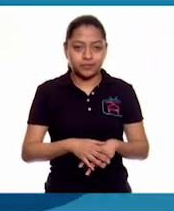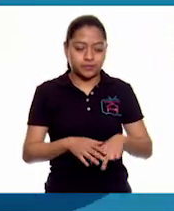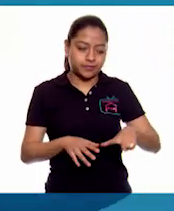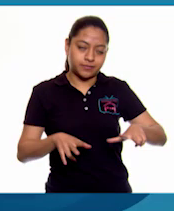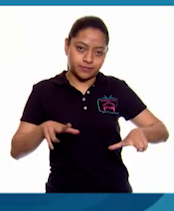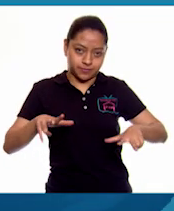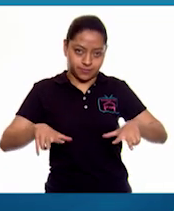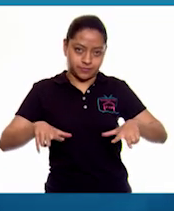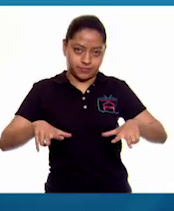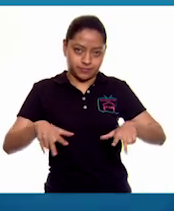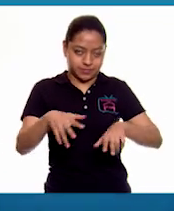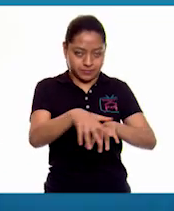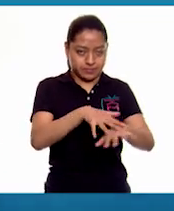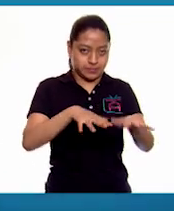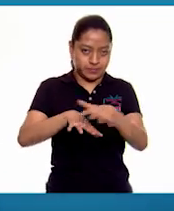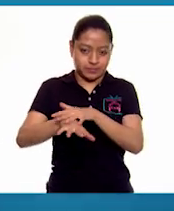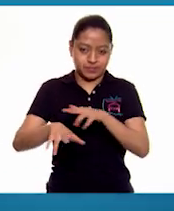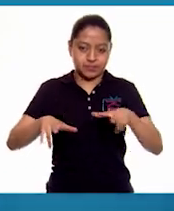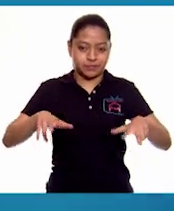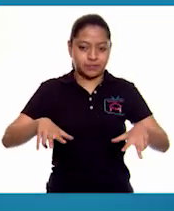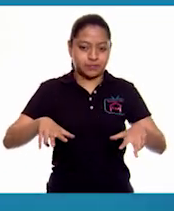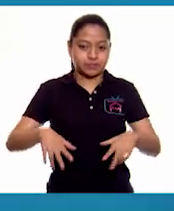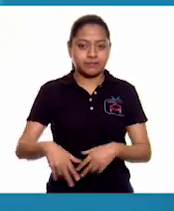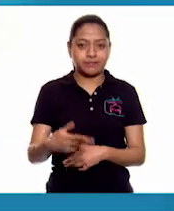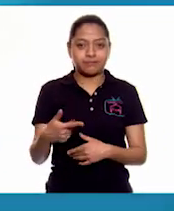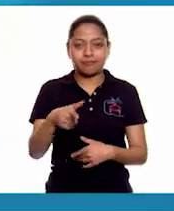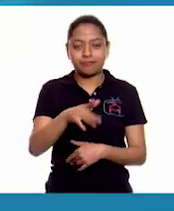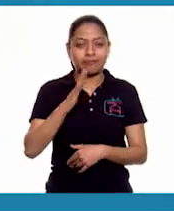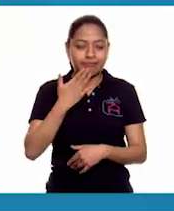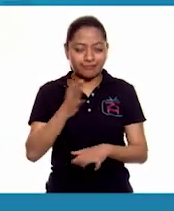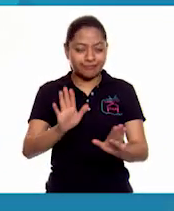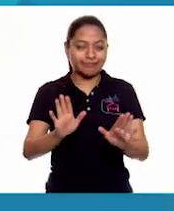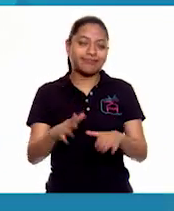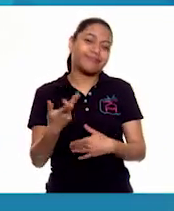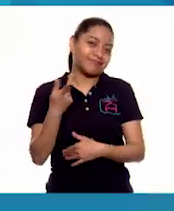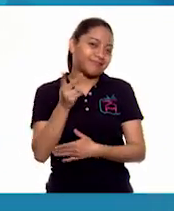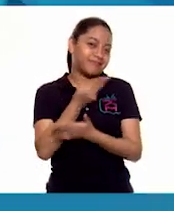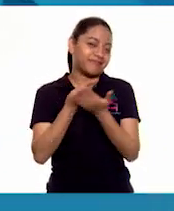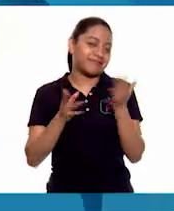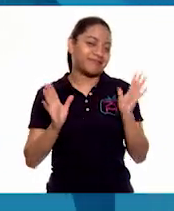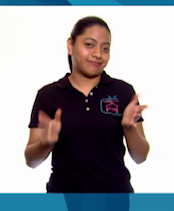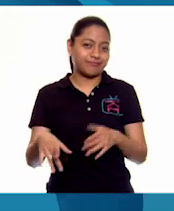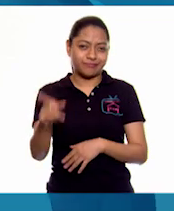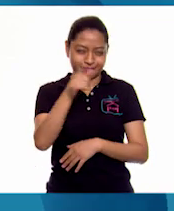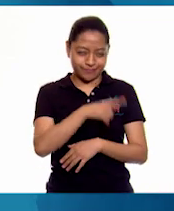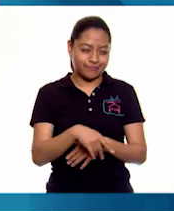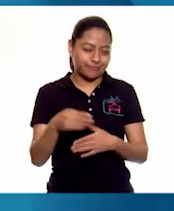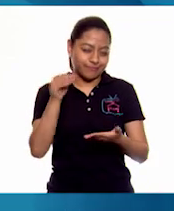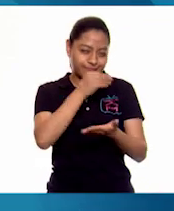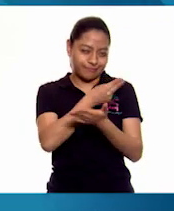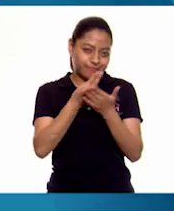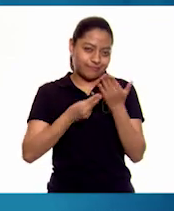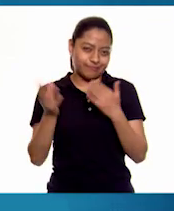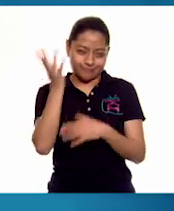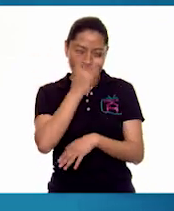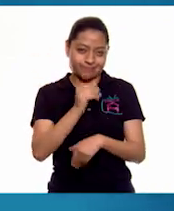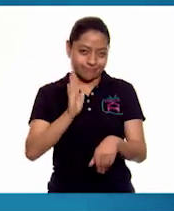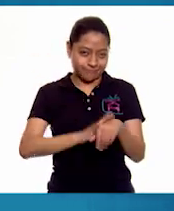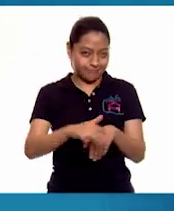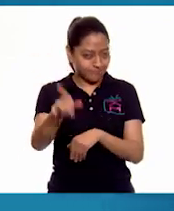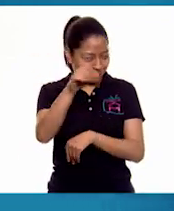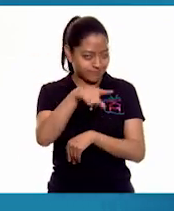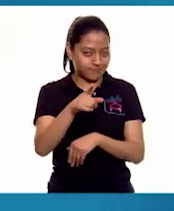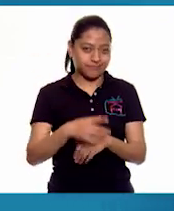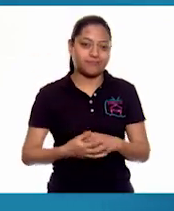Ahí están sus patitas, un poquito chocas, pero ahí están sus patitas, tú las haces bonito, Ale, y ustedes también,